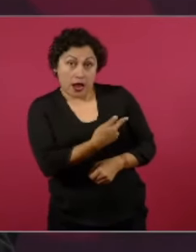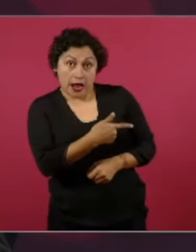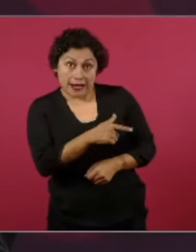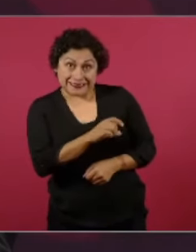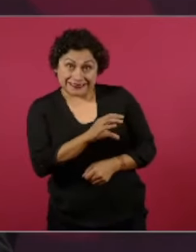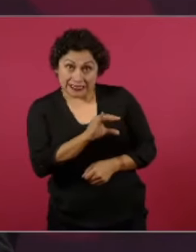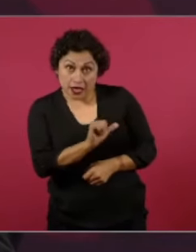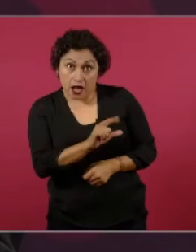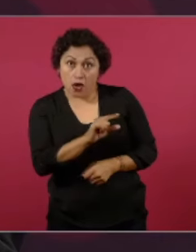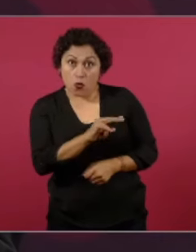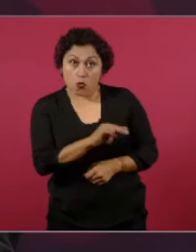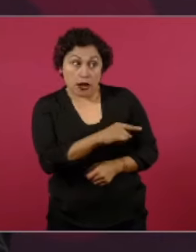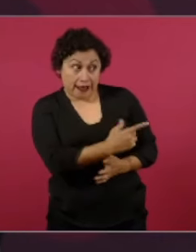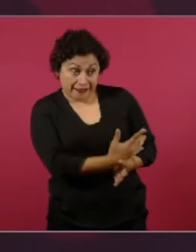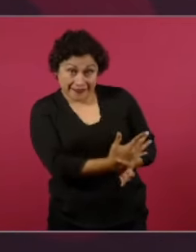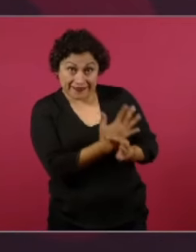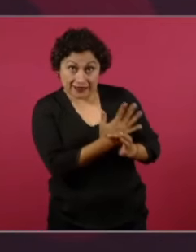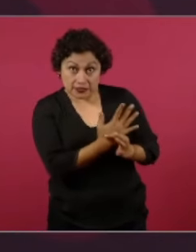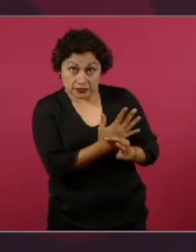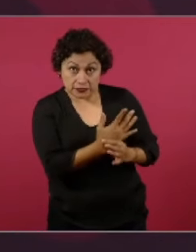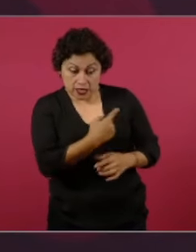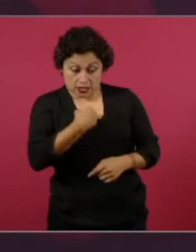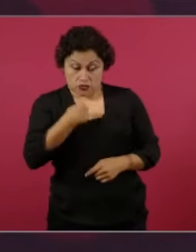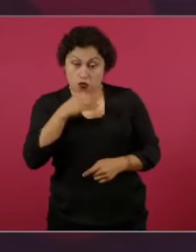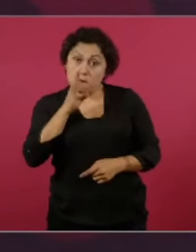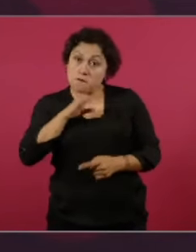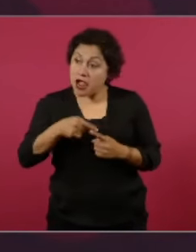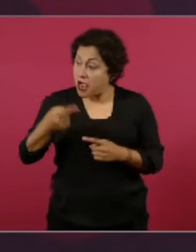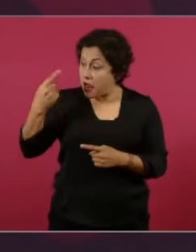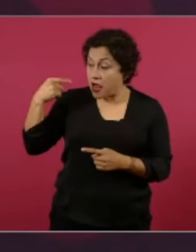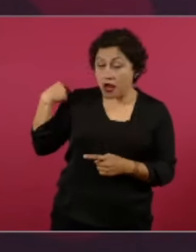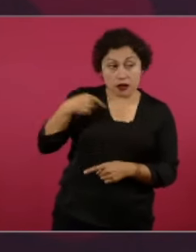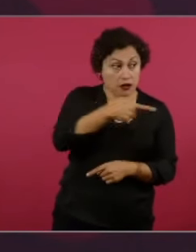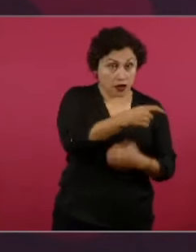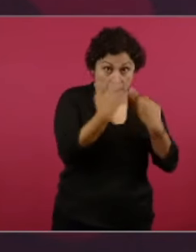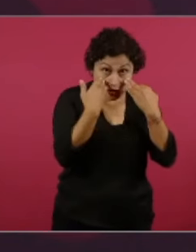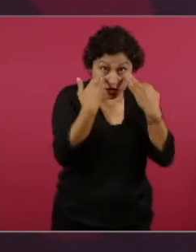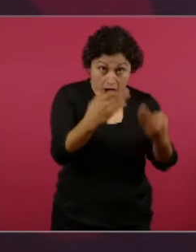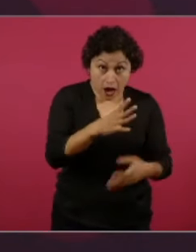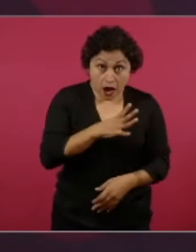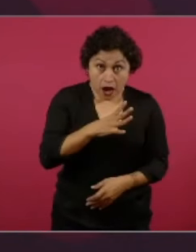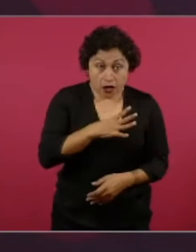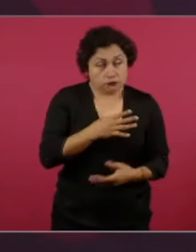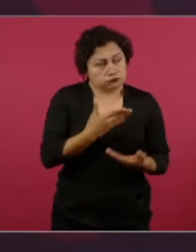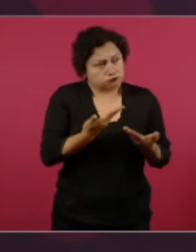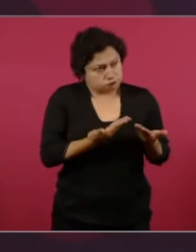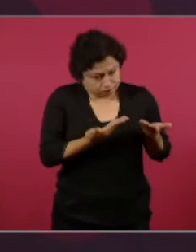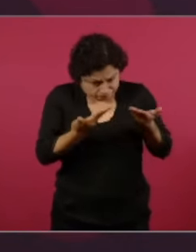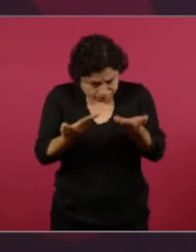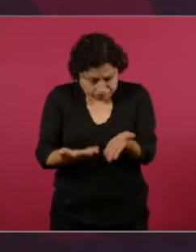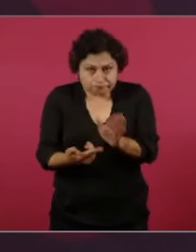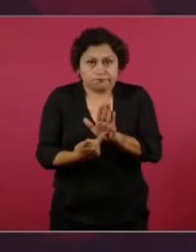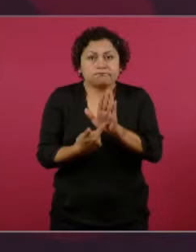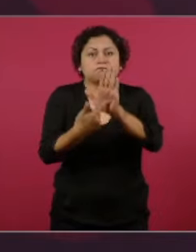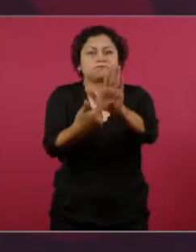él no las tiene, la periodista.